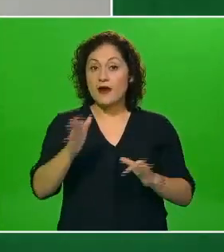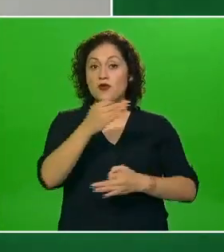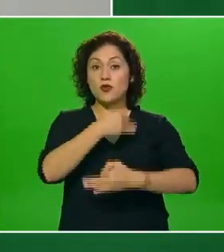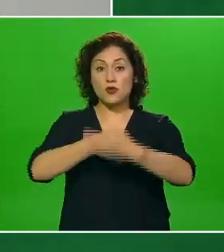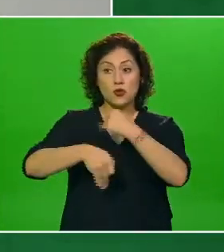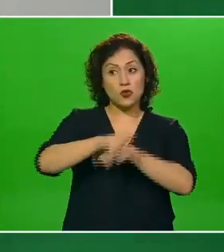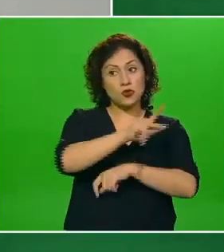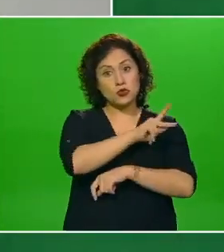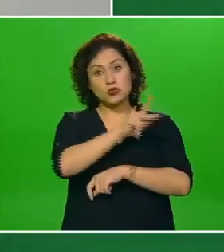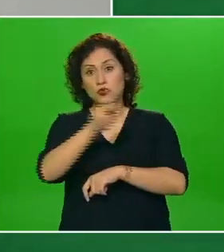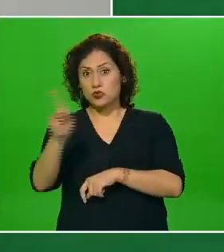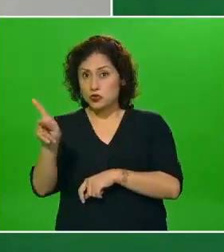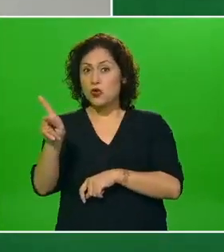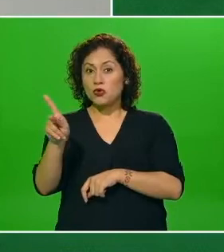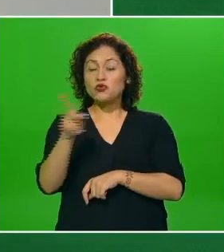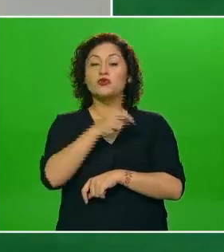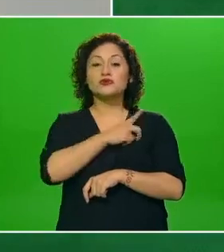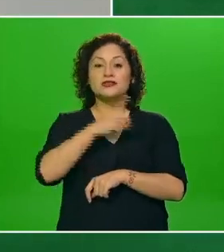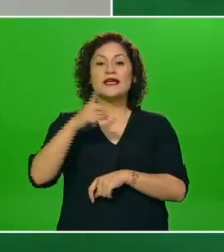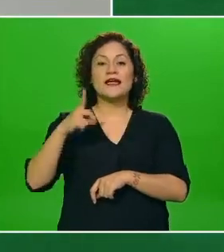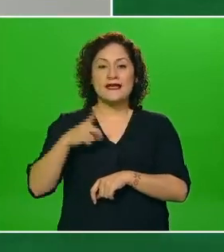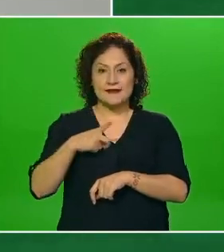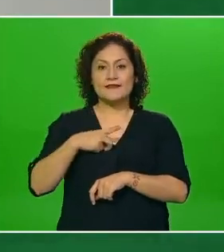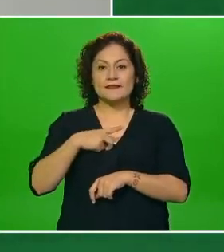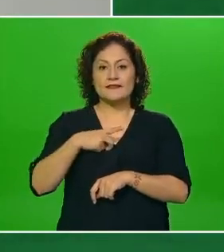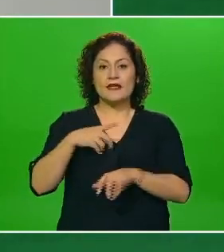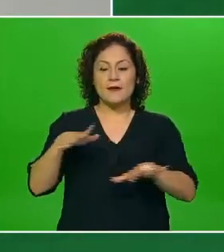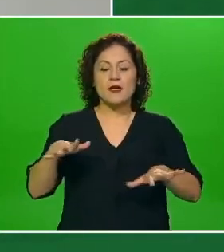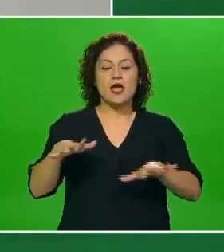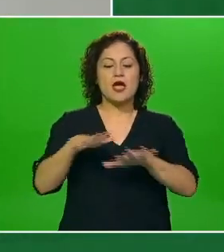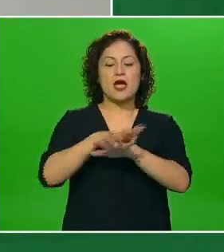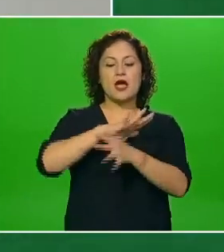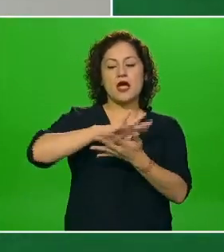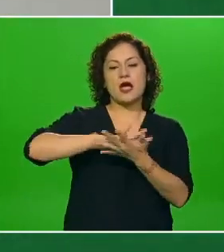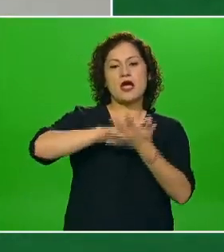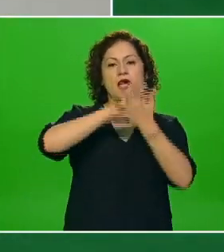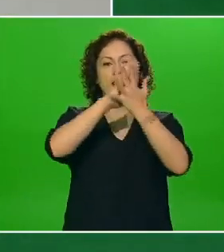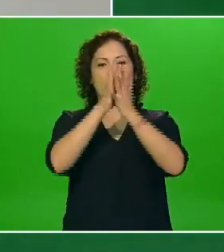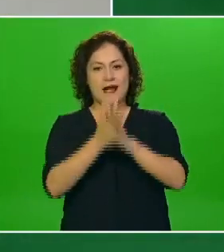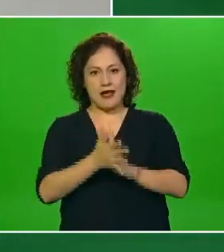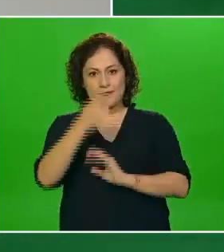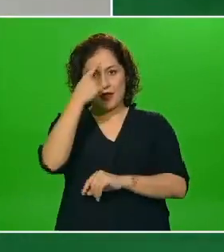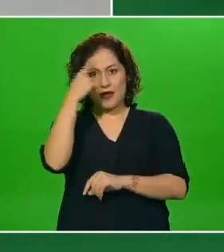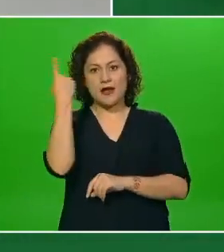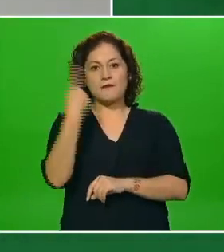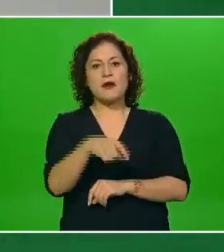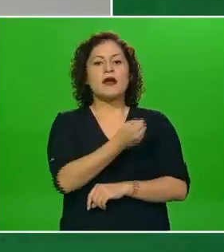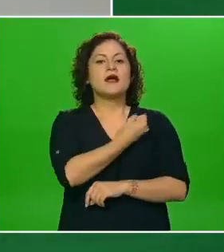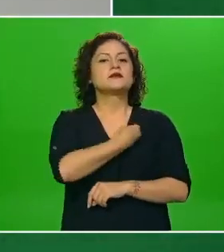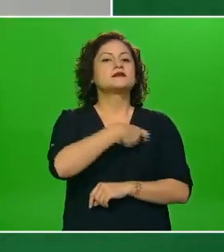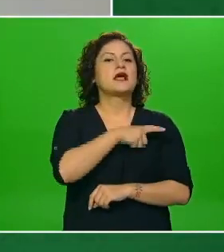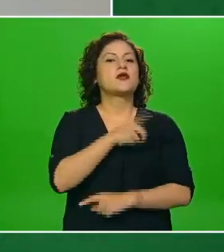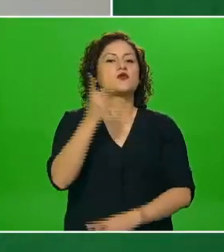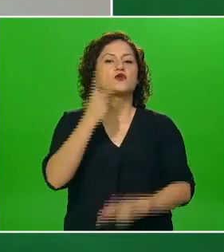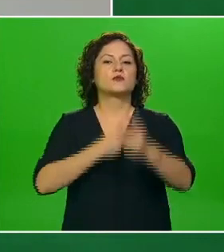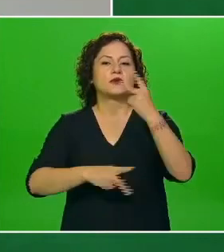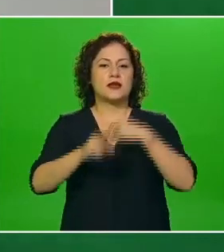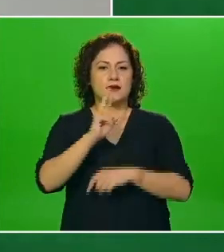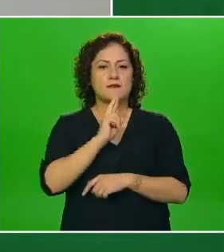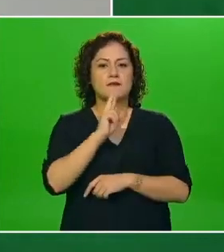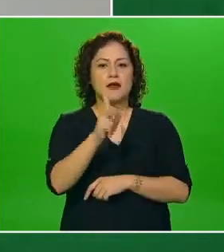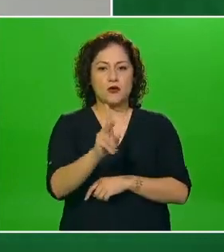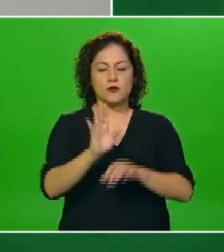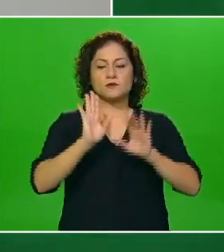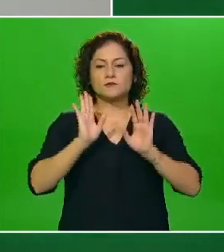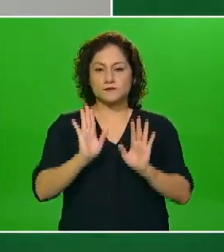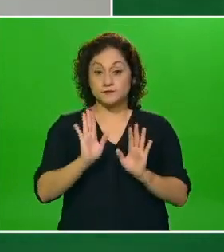lograr con mayor facilidad estos cambios entonces quiero presentarles las recomendaciones de la guía